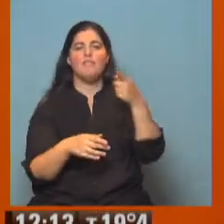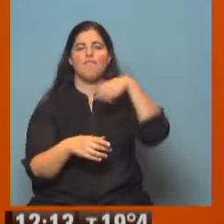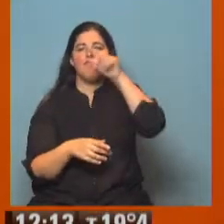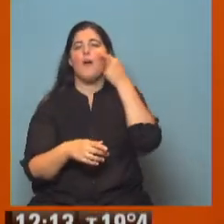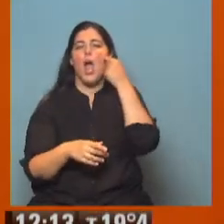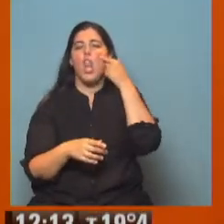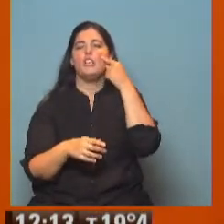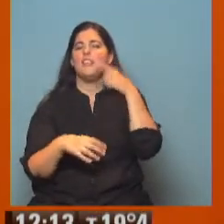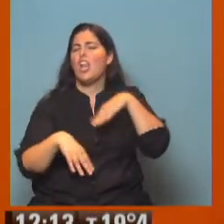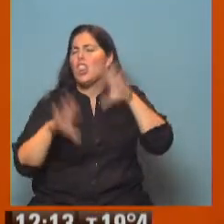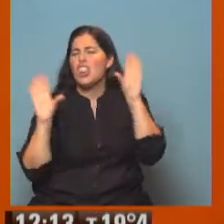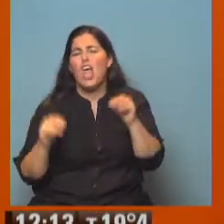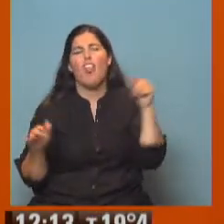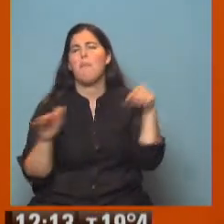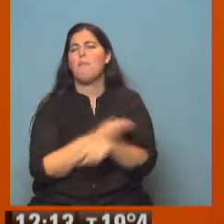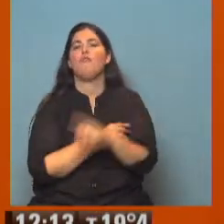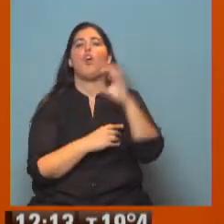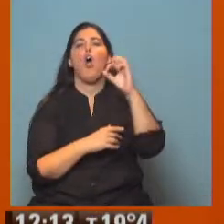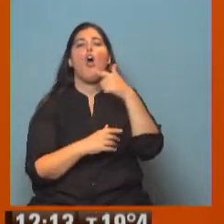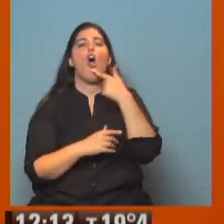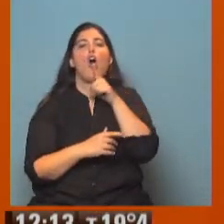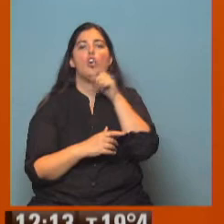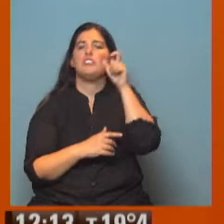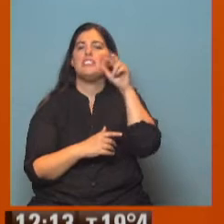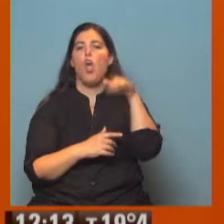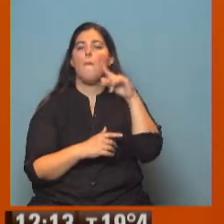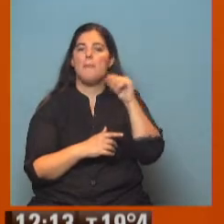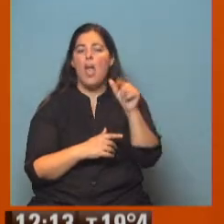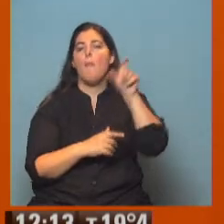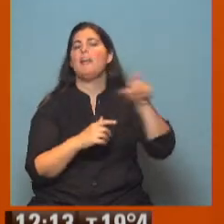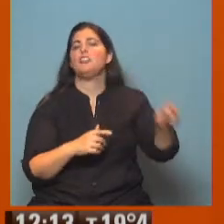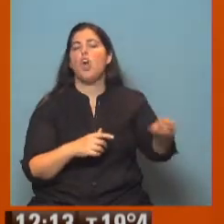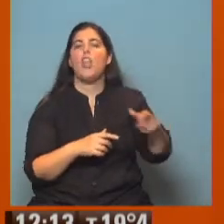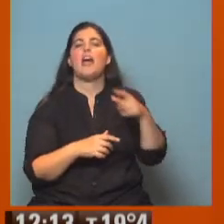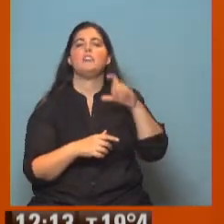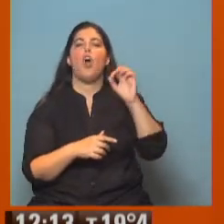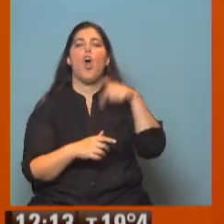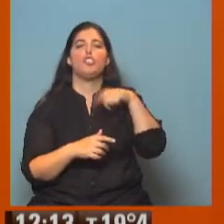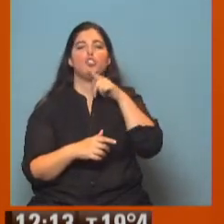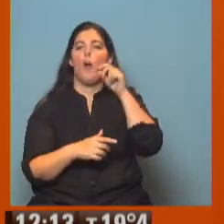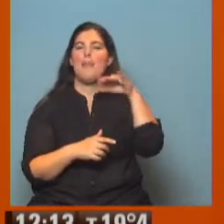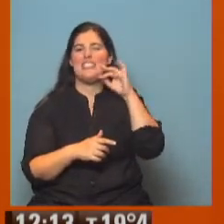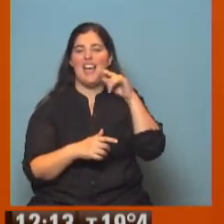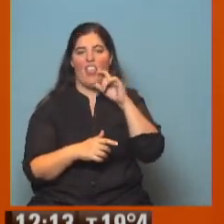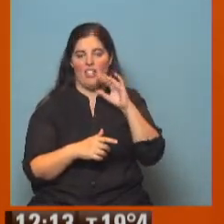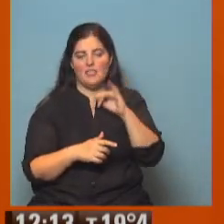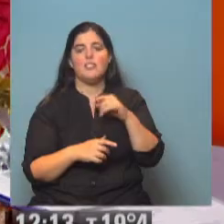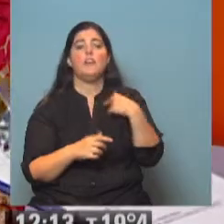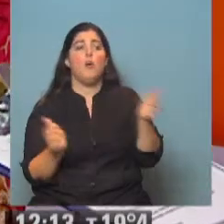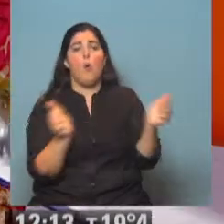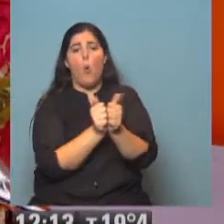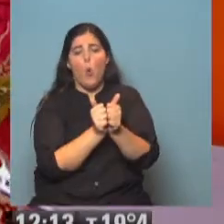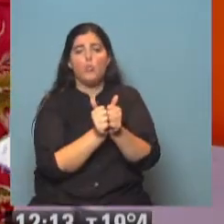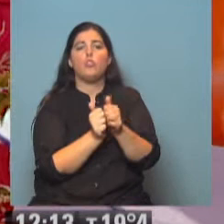acerca de qué es la ostomía o las personas que están ostomizadas. Por eso me encuentro hoy junto a Norberto